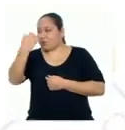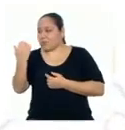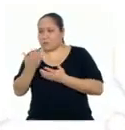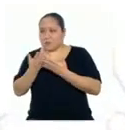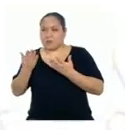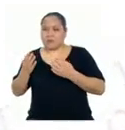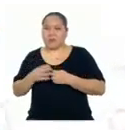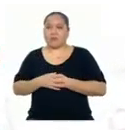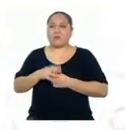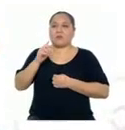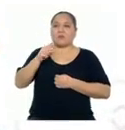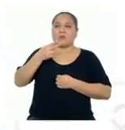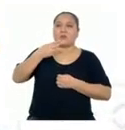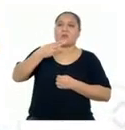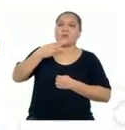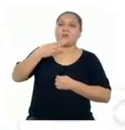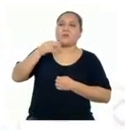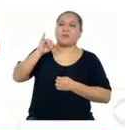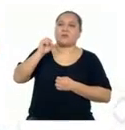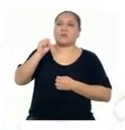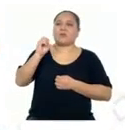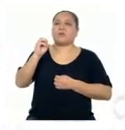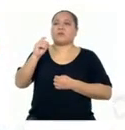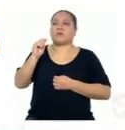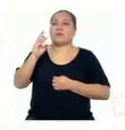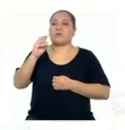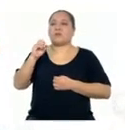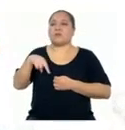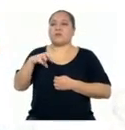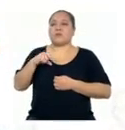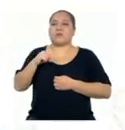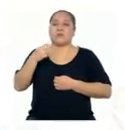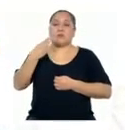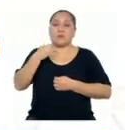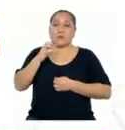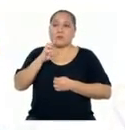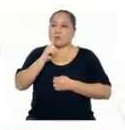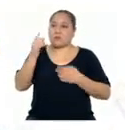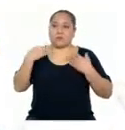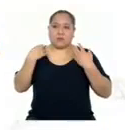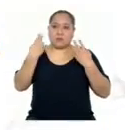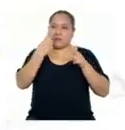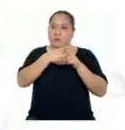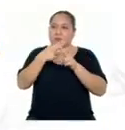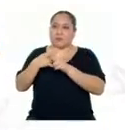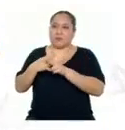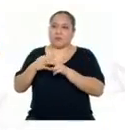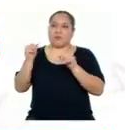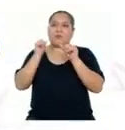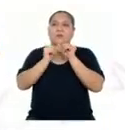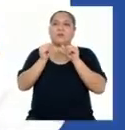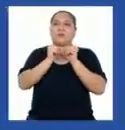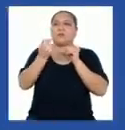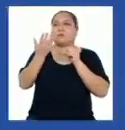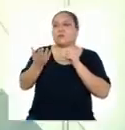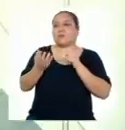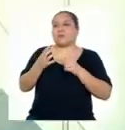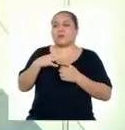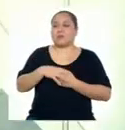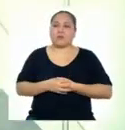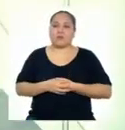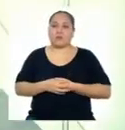Los isótopos del hierro, por ejemplo, no tienen nombres especiales Y se indican simplemente por el número de masa